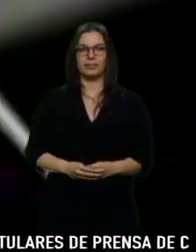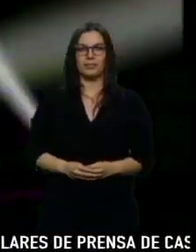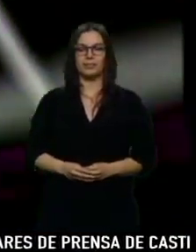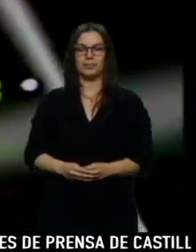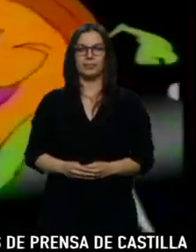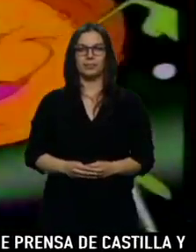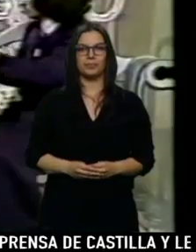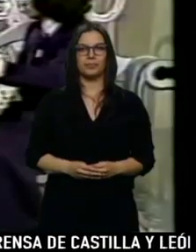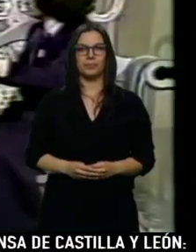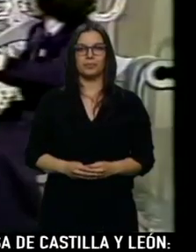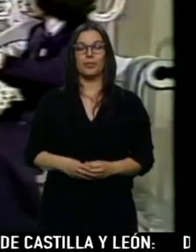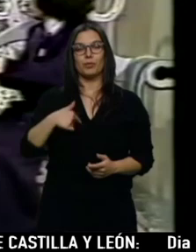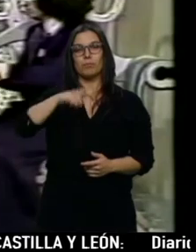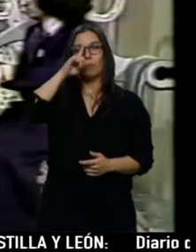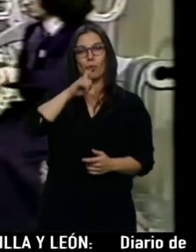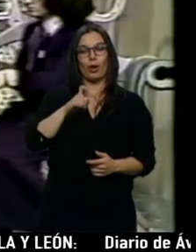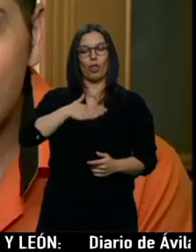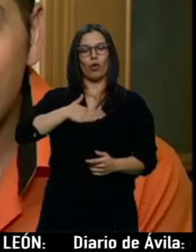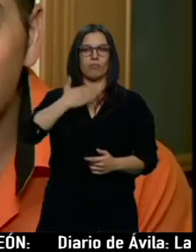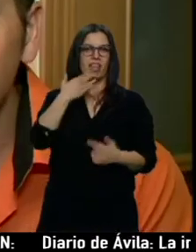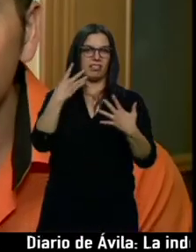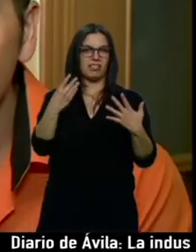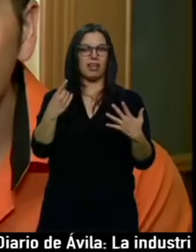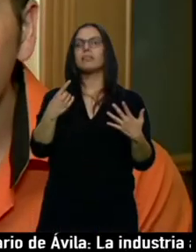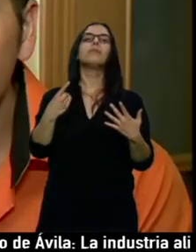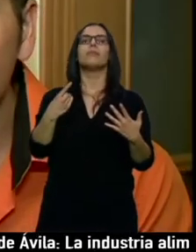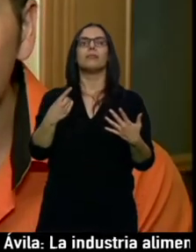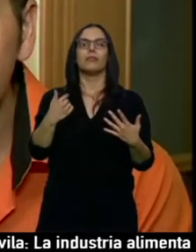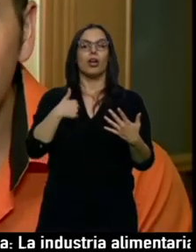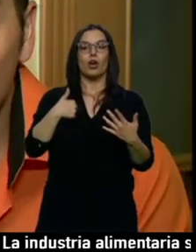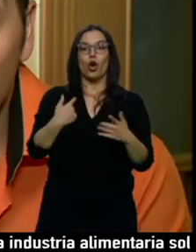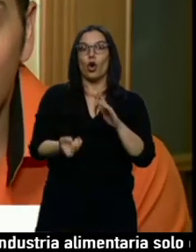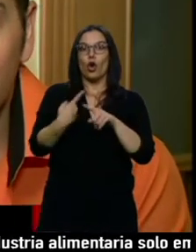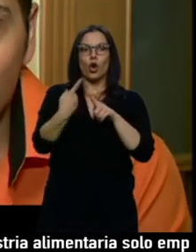Yo recuerdo aproximadamente seis años que me quedaba todo lo que salía del mercado del